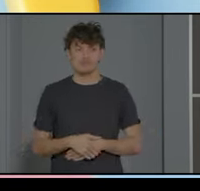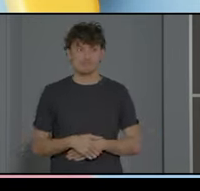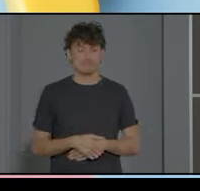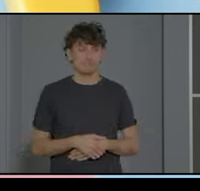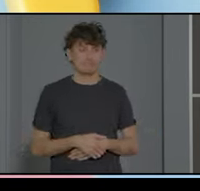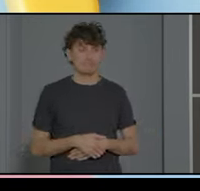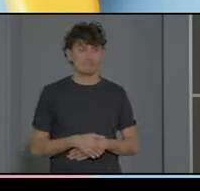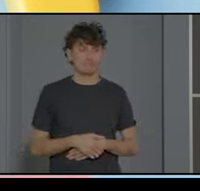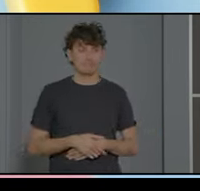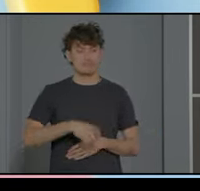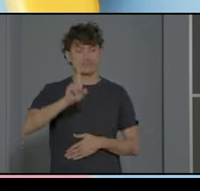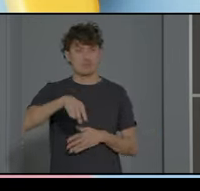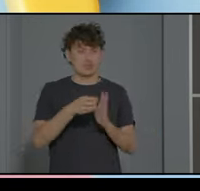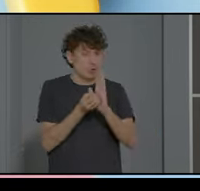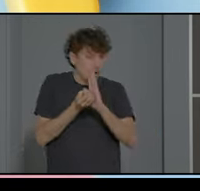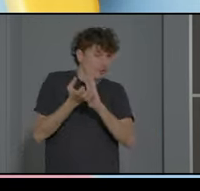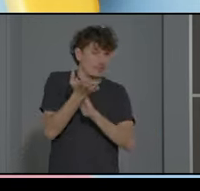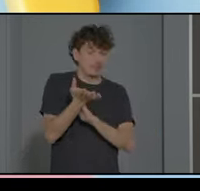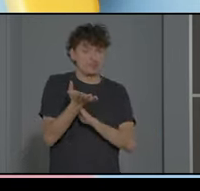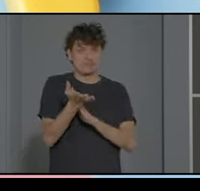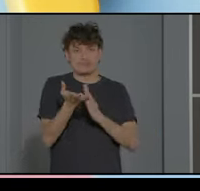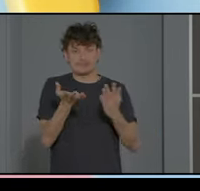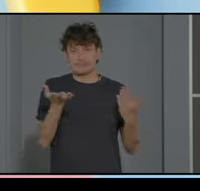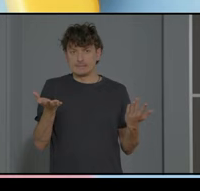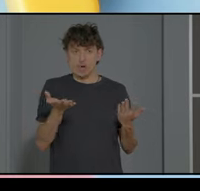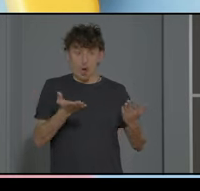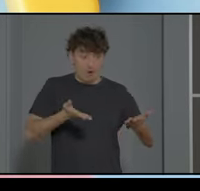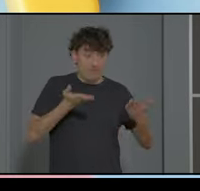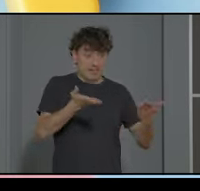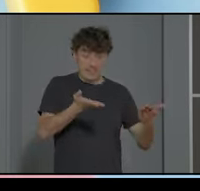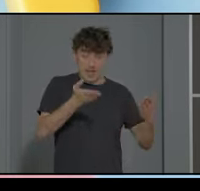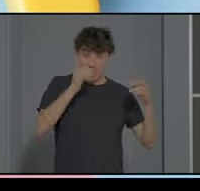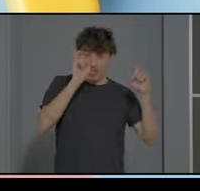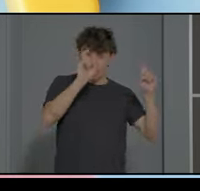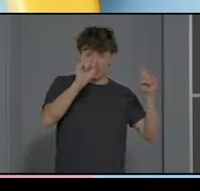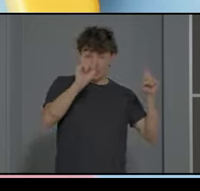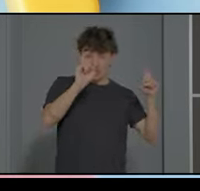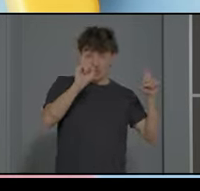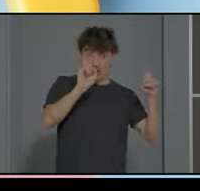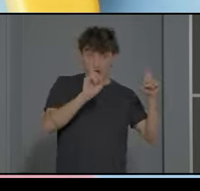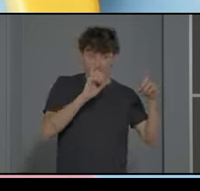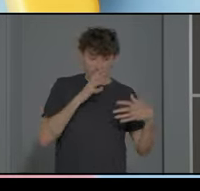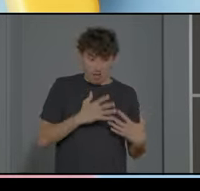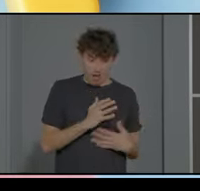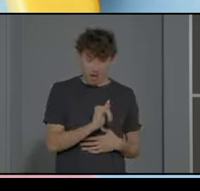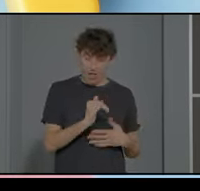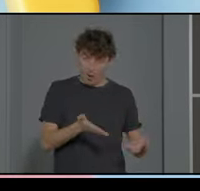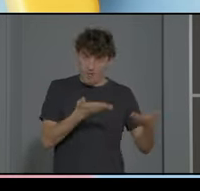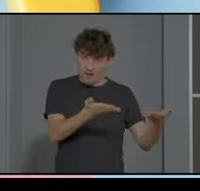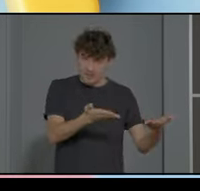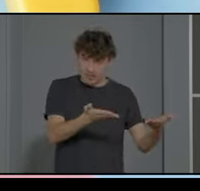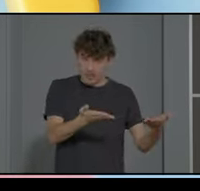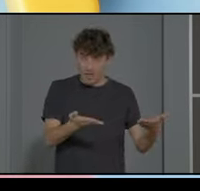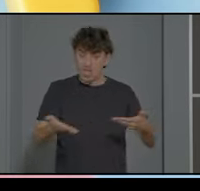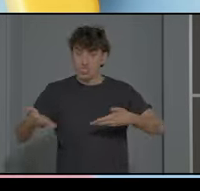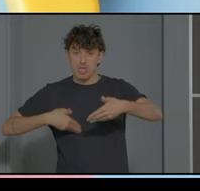Después comentar un poco sobre ese desajuste entre lo que es la oferta educativa existente y la